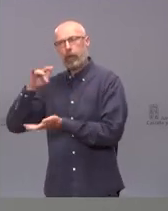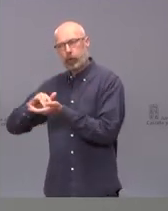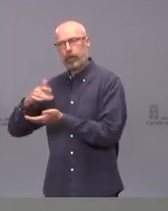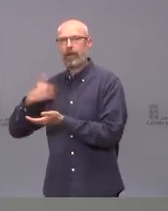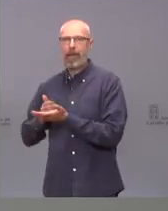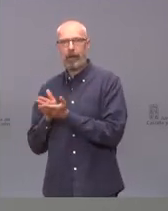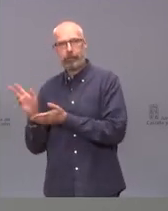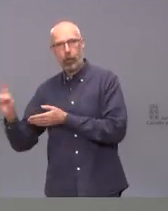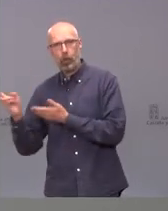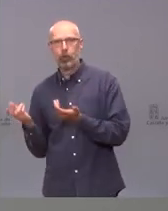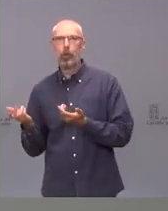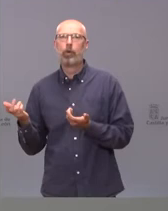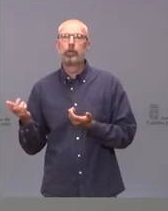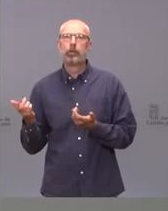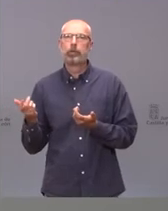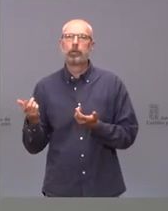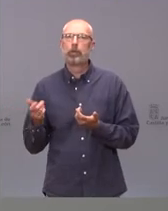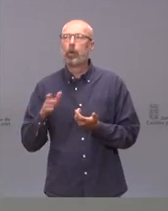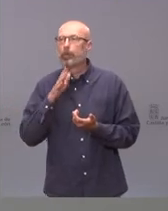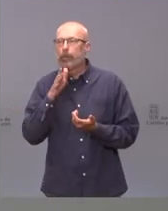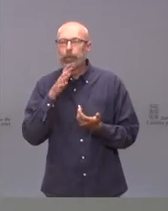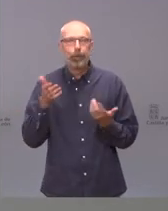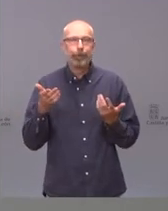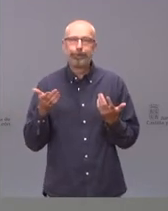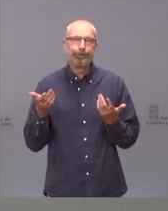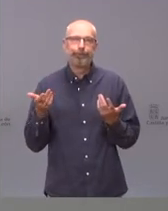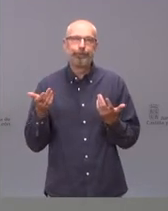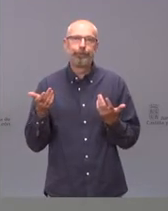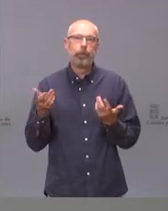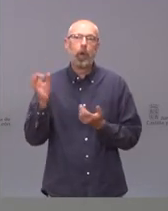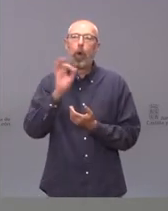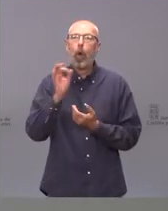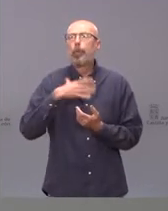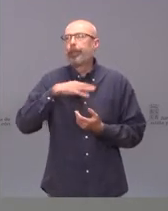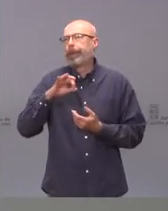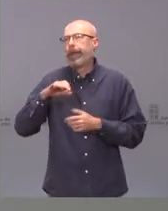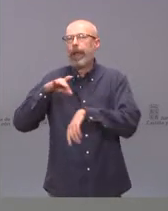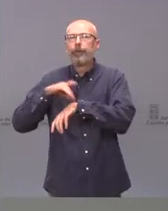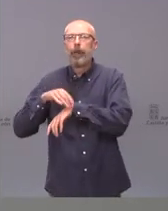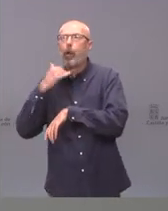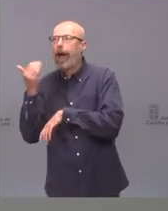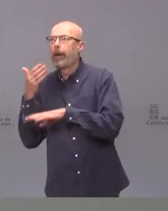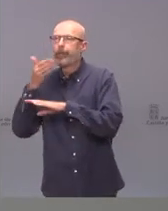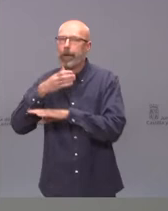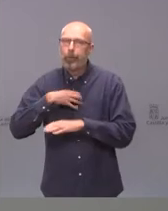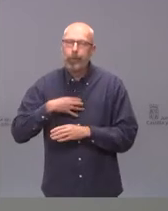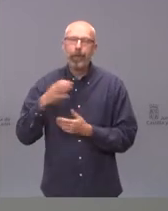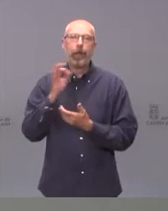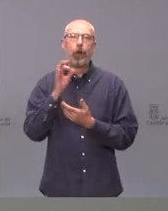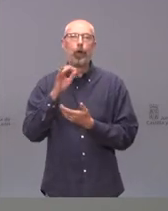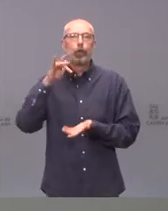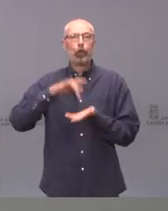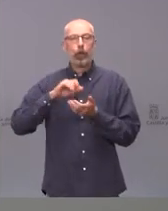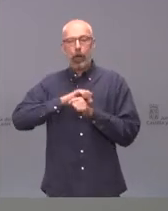vacunación y ya se les ha puesto la vacuna o están enfermos por otras razones o han tenido el coronavirus